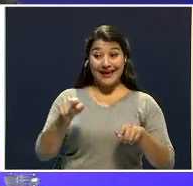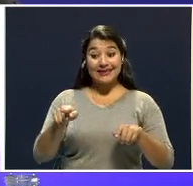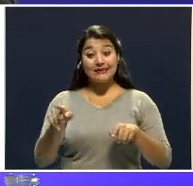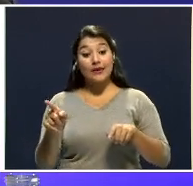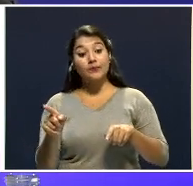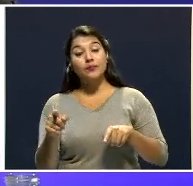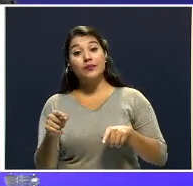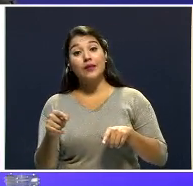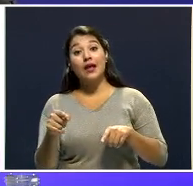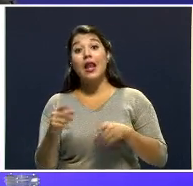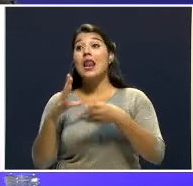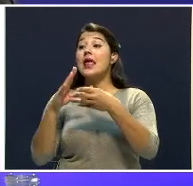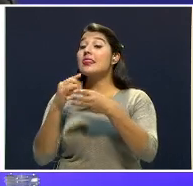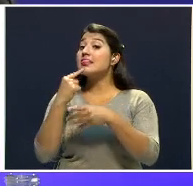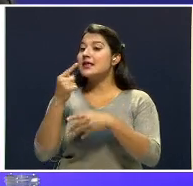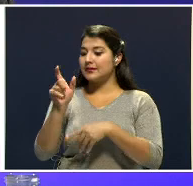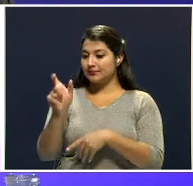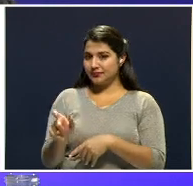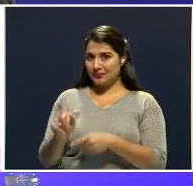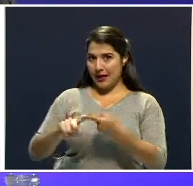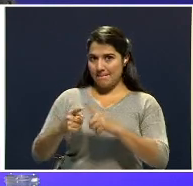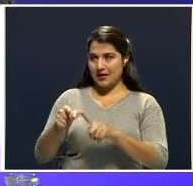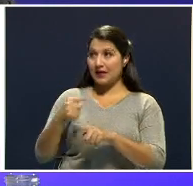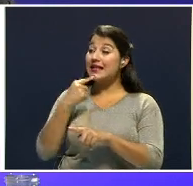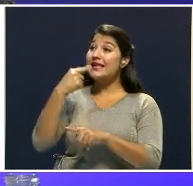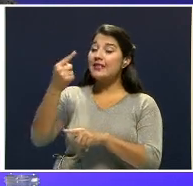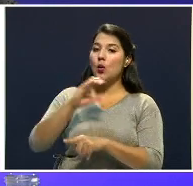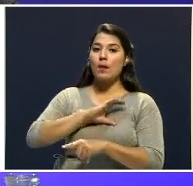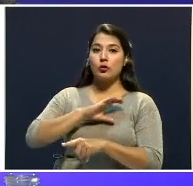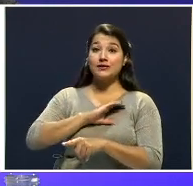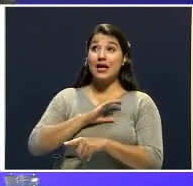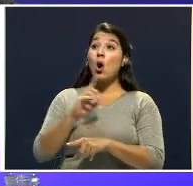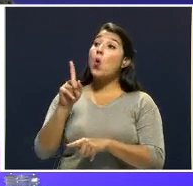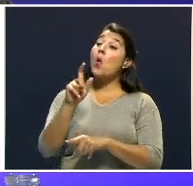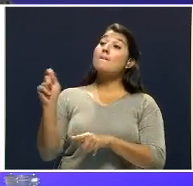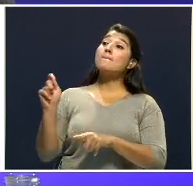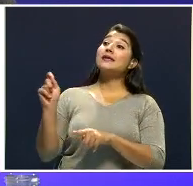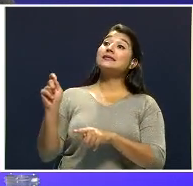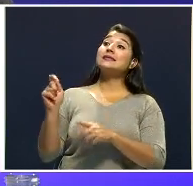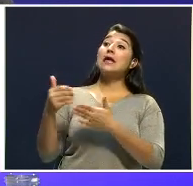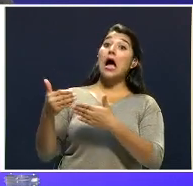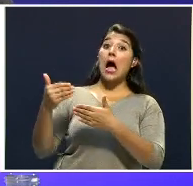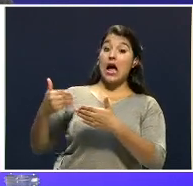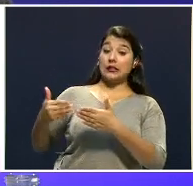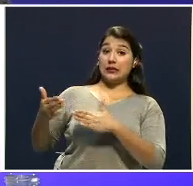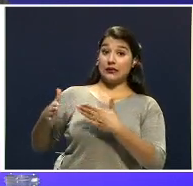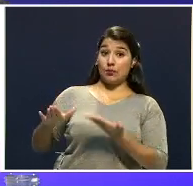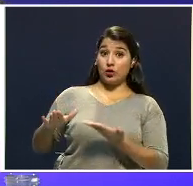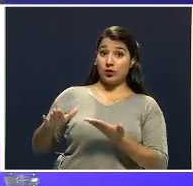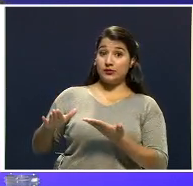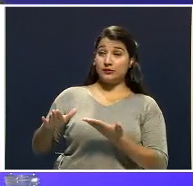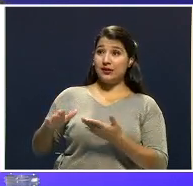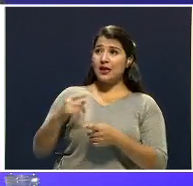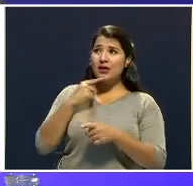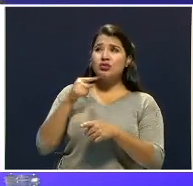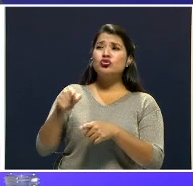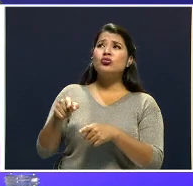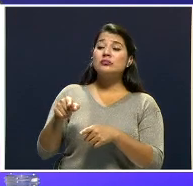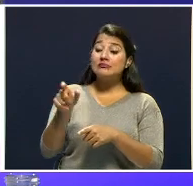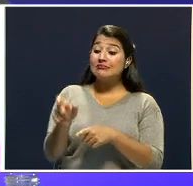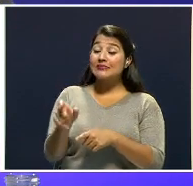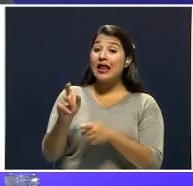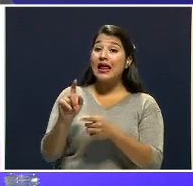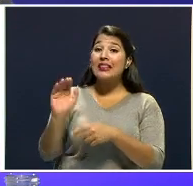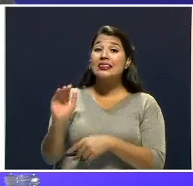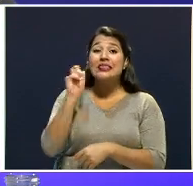un mes antes de morir, Josebel le contó que el sospechoso, que ella le tenía mucho miedo al sospechoso,